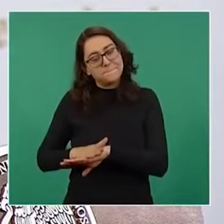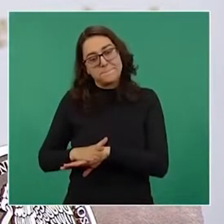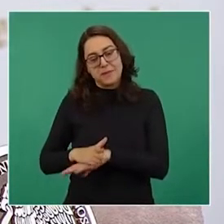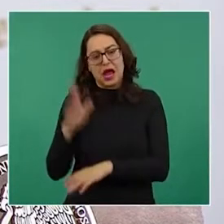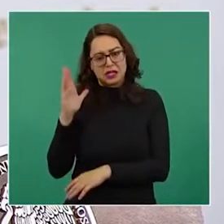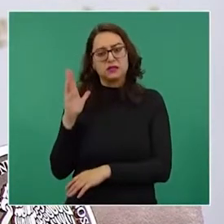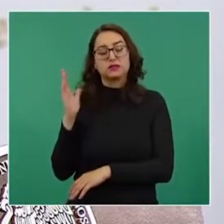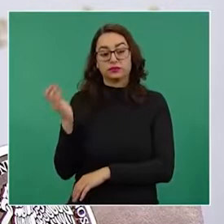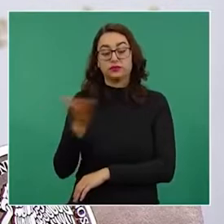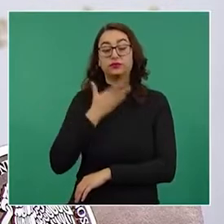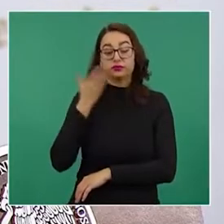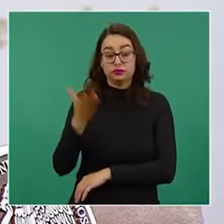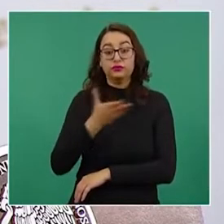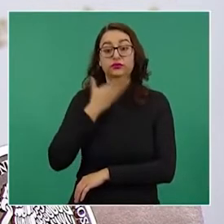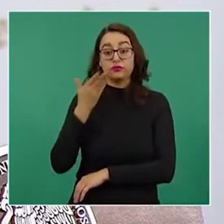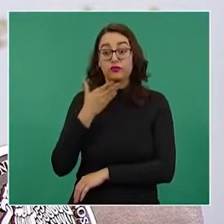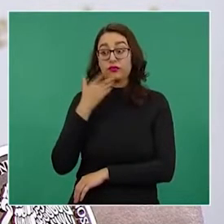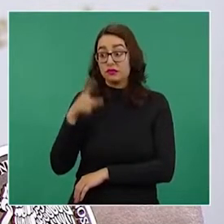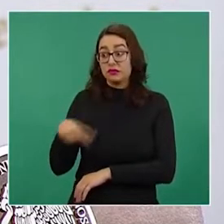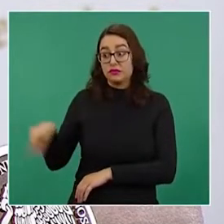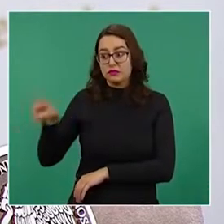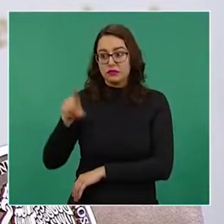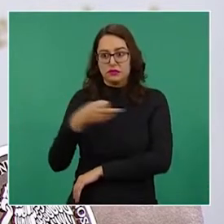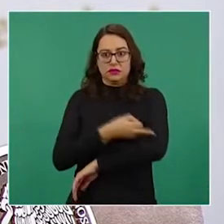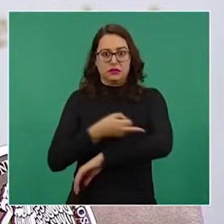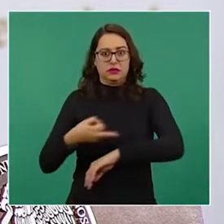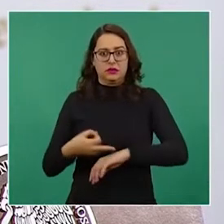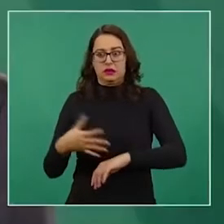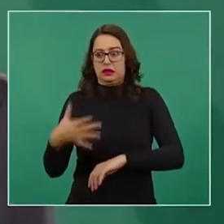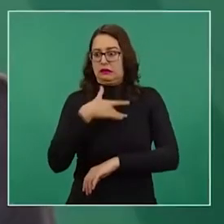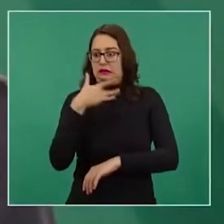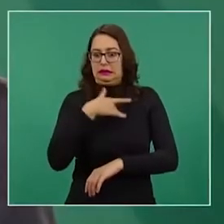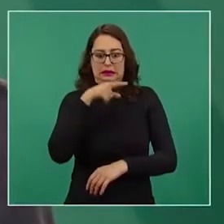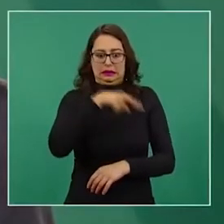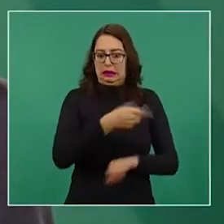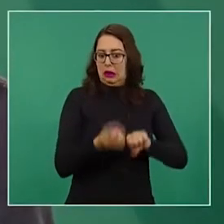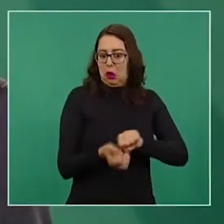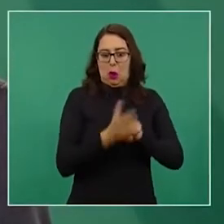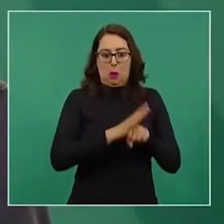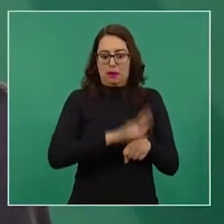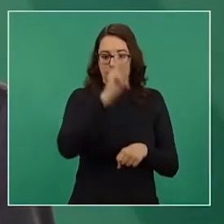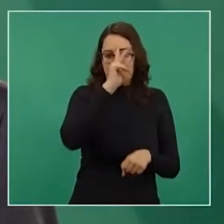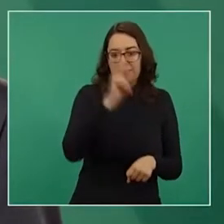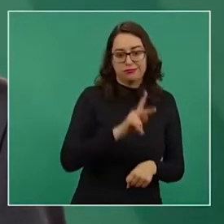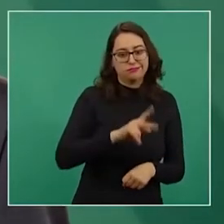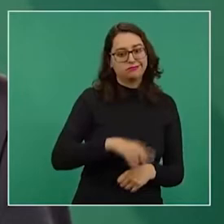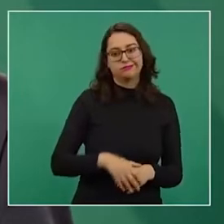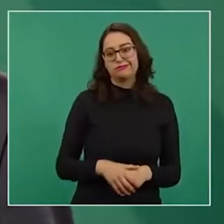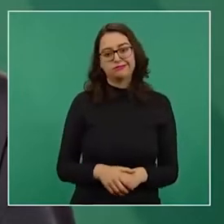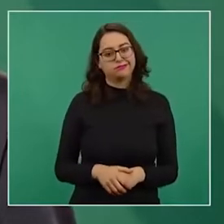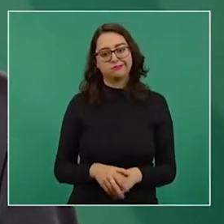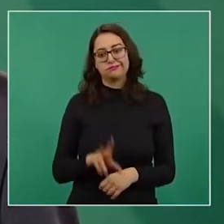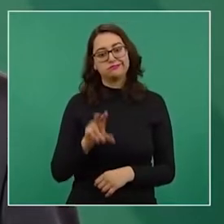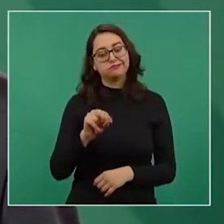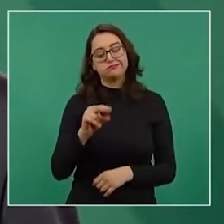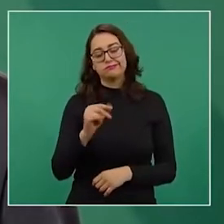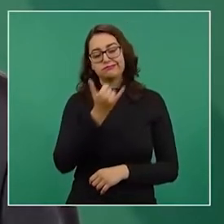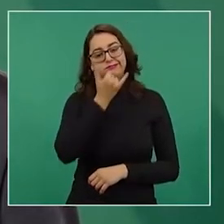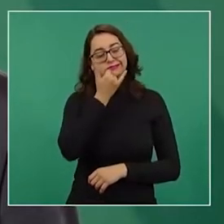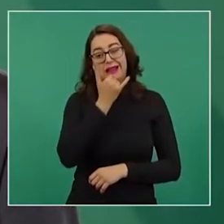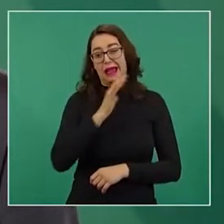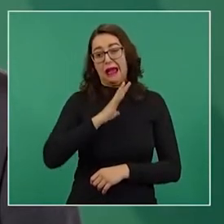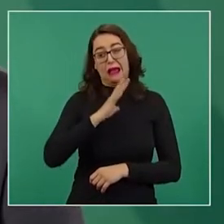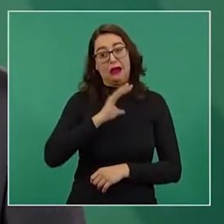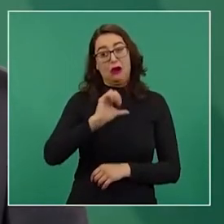esa edad. Esto para que las familias tengan claridad de que no es ni por asomo la causa más importante